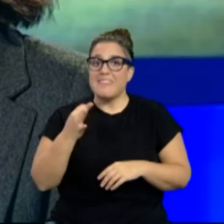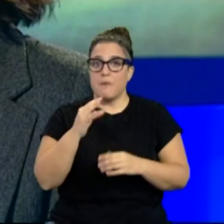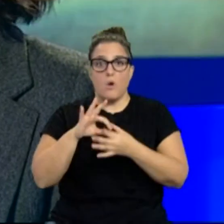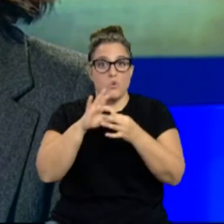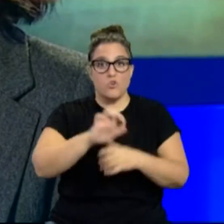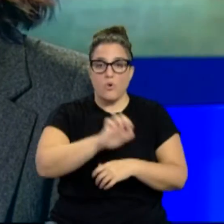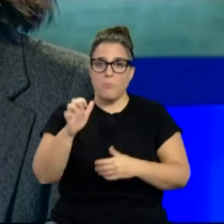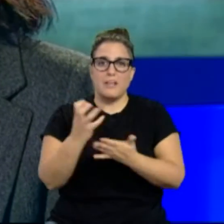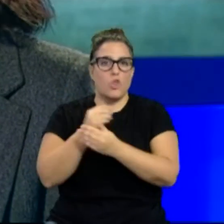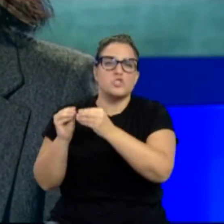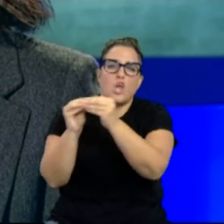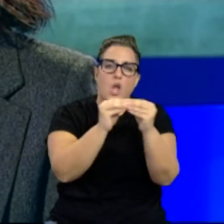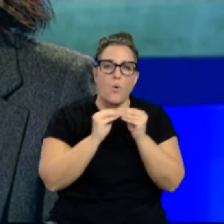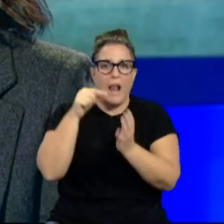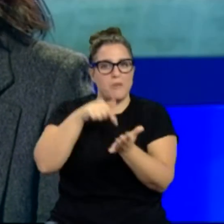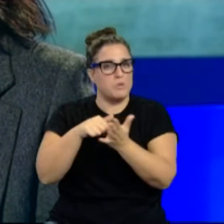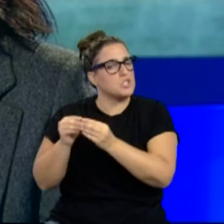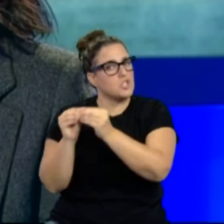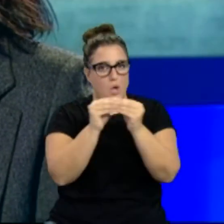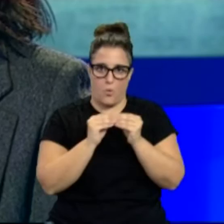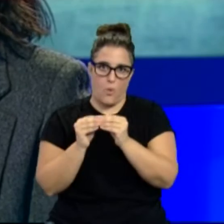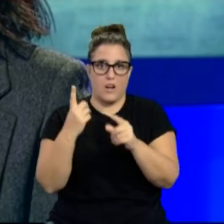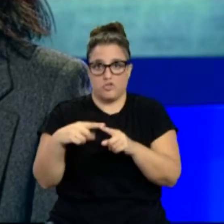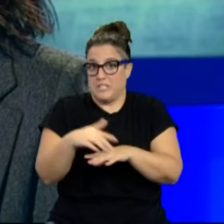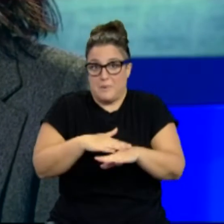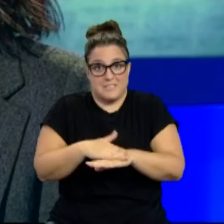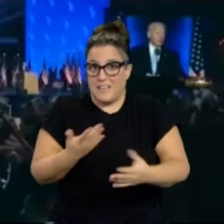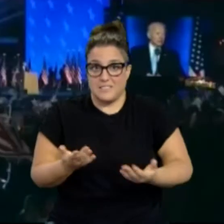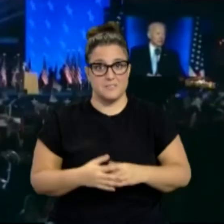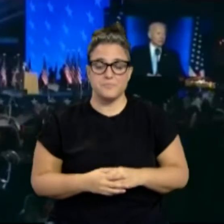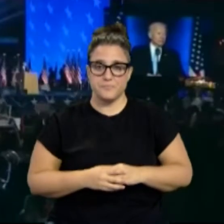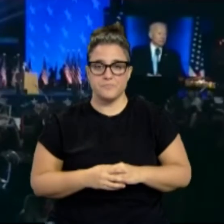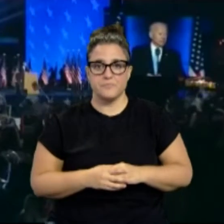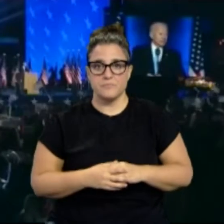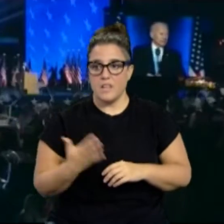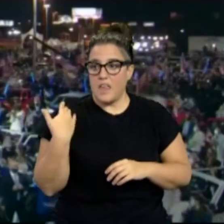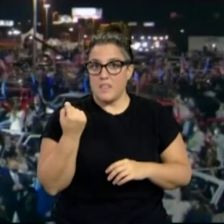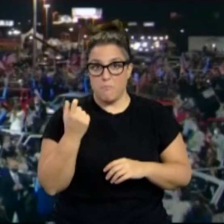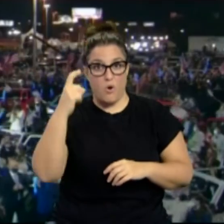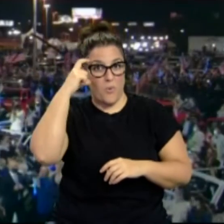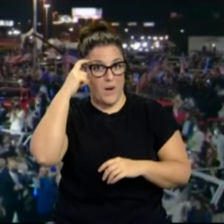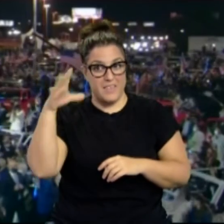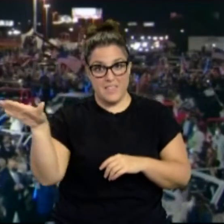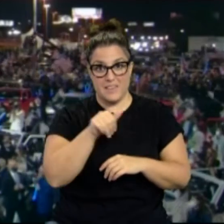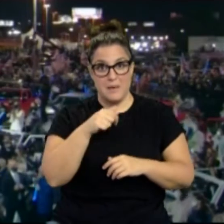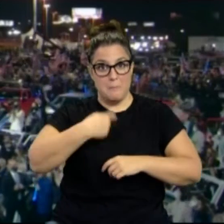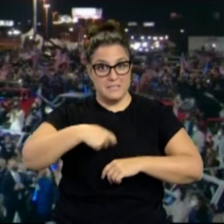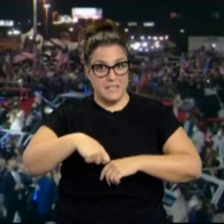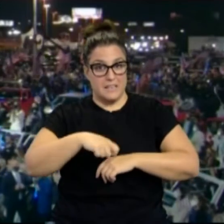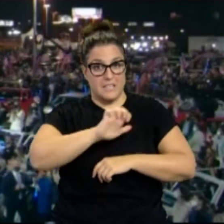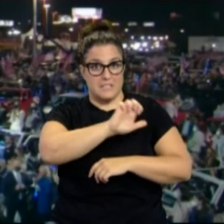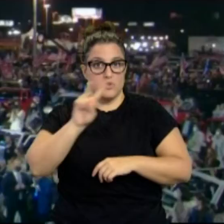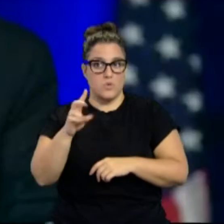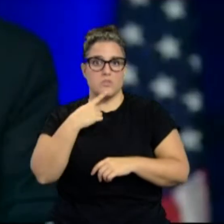Europea para que todos los europeos tengamos los mismos impuestos en relación a algunos principios básicos. Con la reciente elección de Biden como presidente de Estados Unidos se